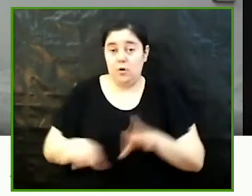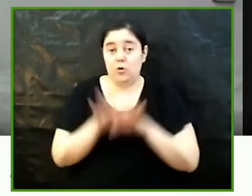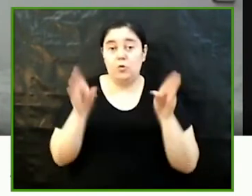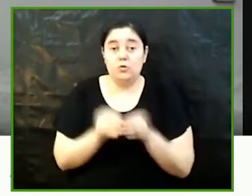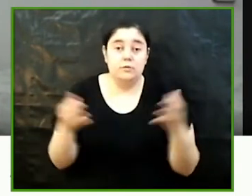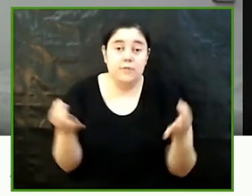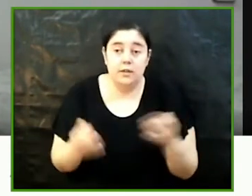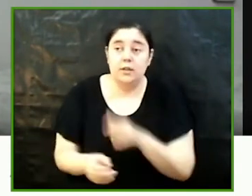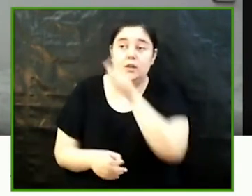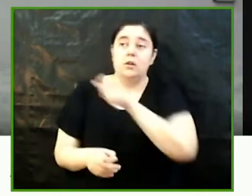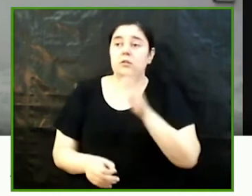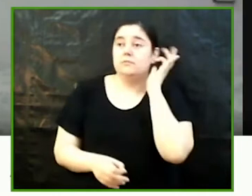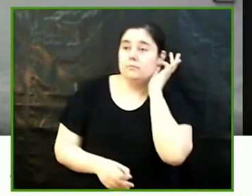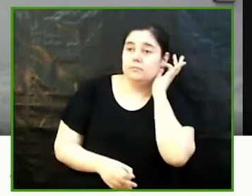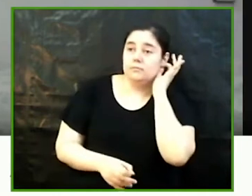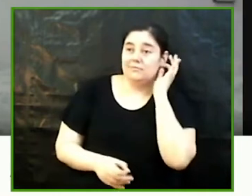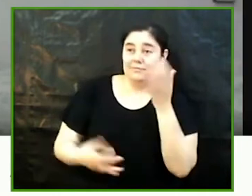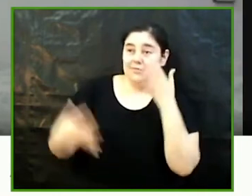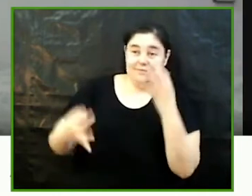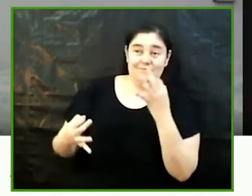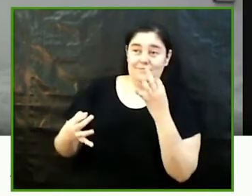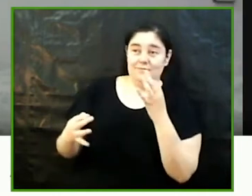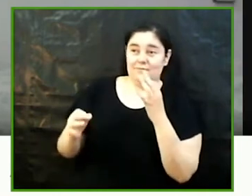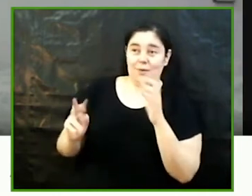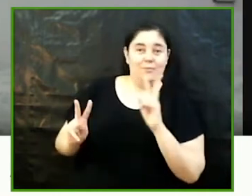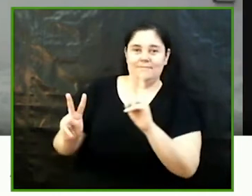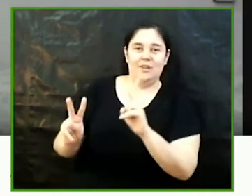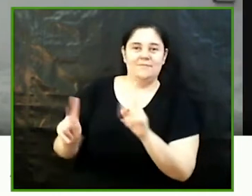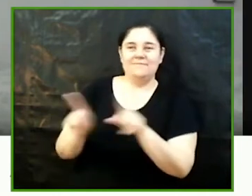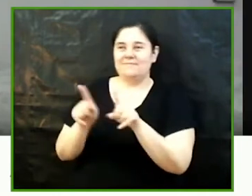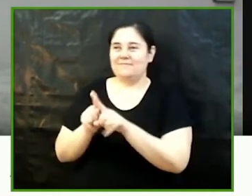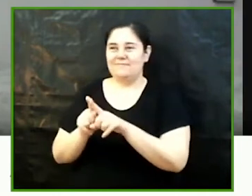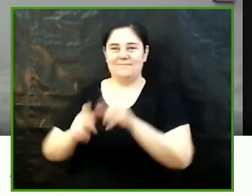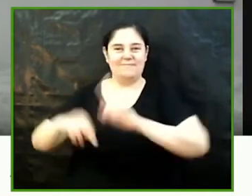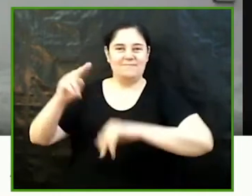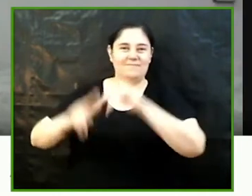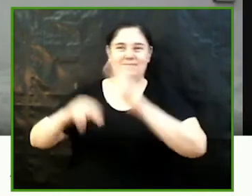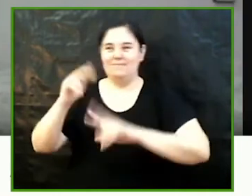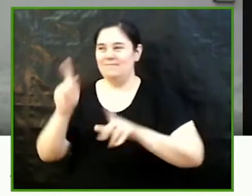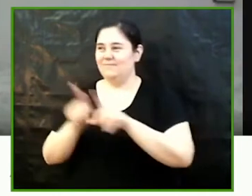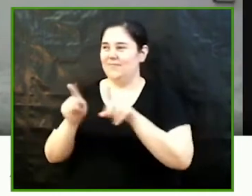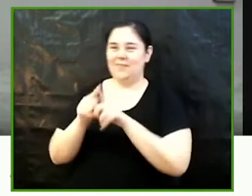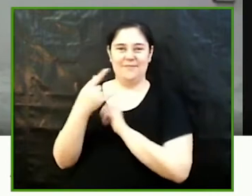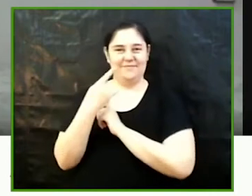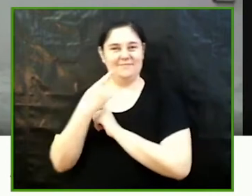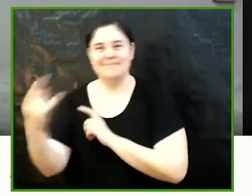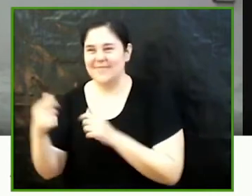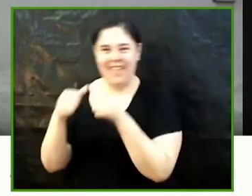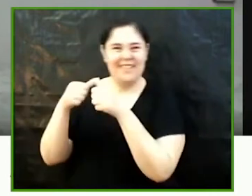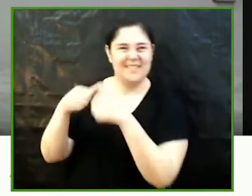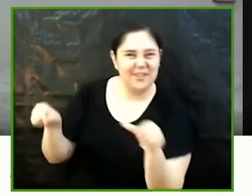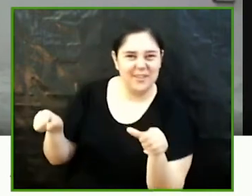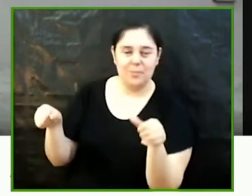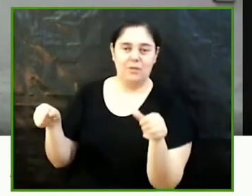mostraba las mujeres tal y como eran en realidad sino que se mostraba una especie de construcción fetichista y estereotipada que era